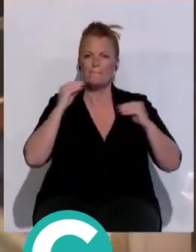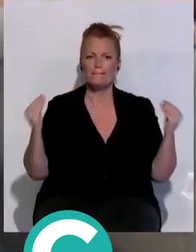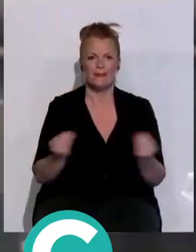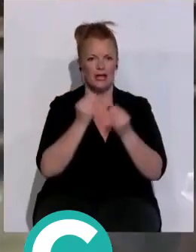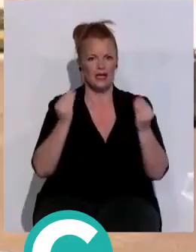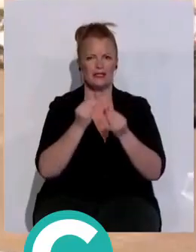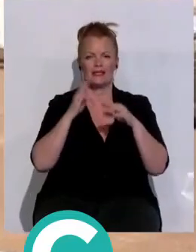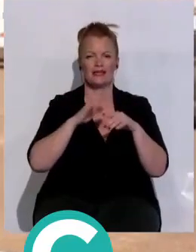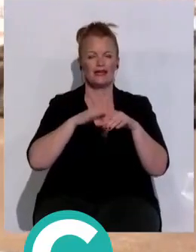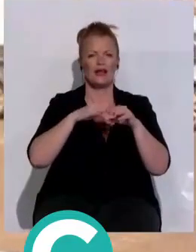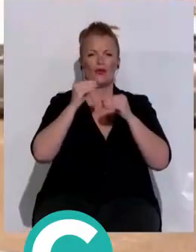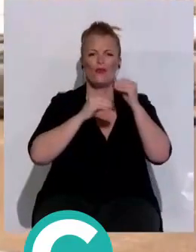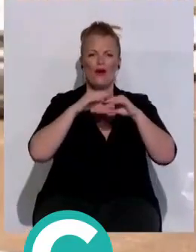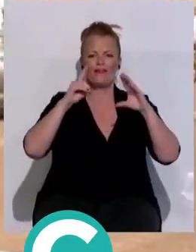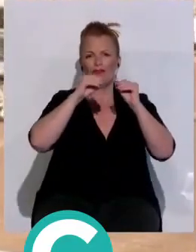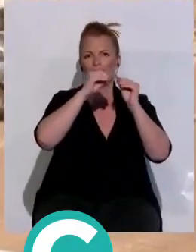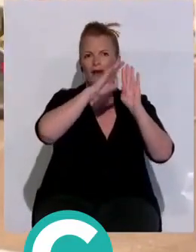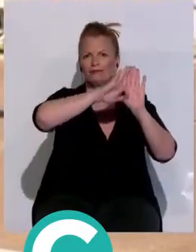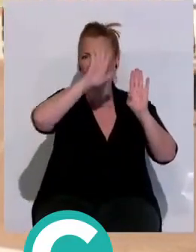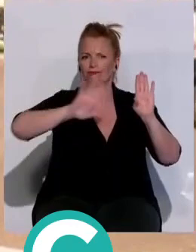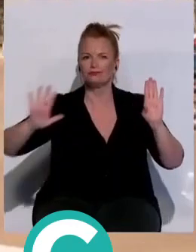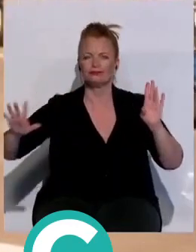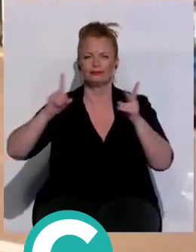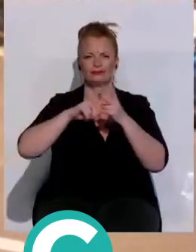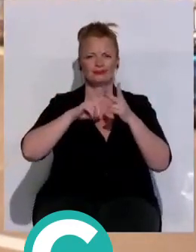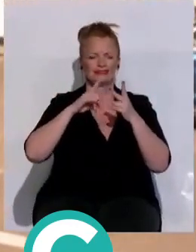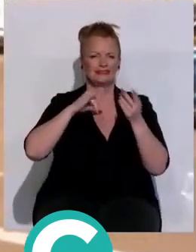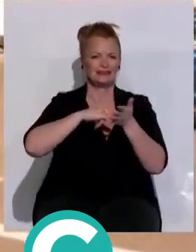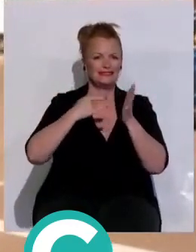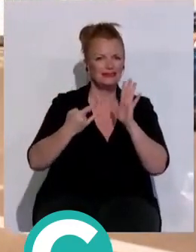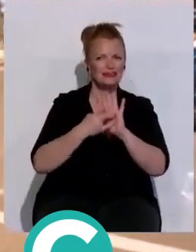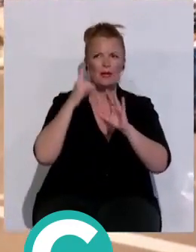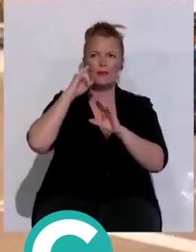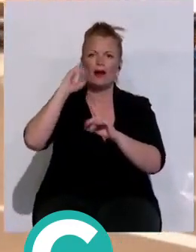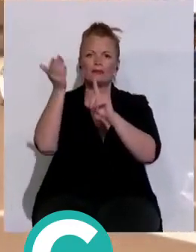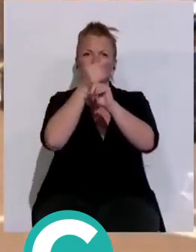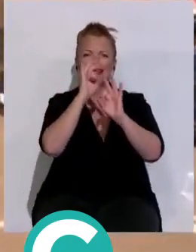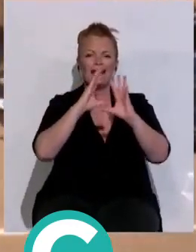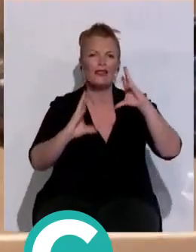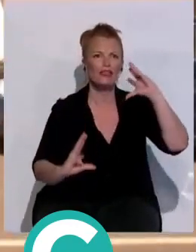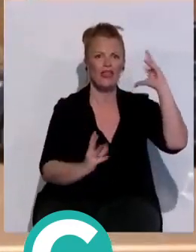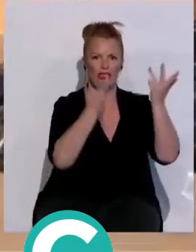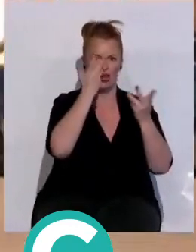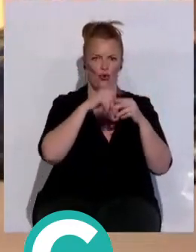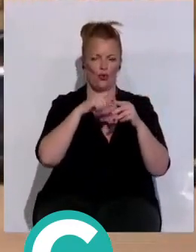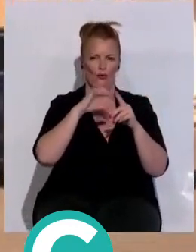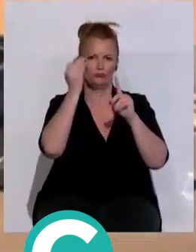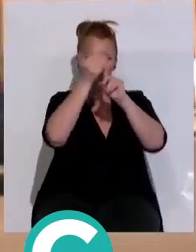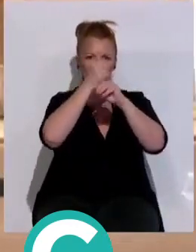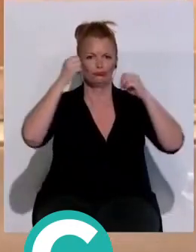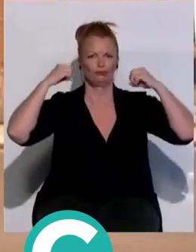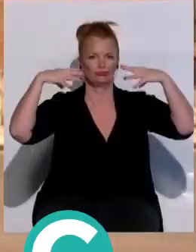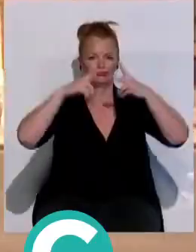de la chimenea y la cornisa, así como la cubierta y el sistema de detección de incendios. En otro orden de cosas, la Junta de Gobierno del